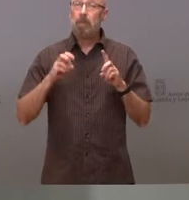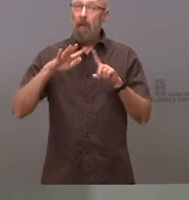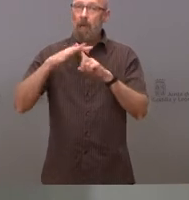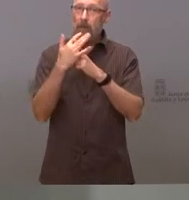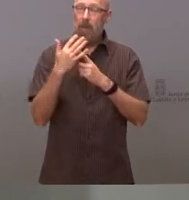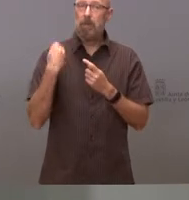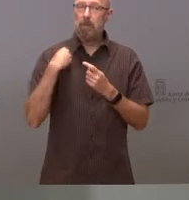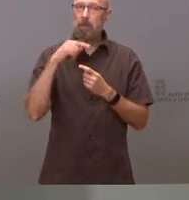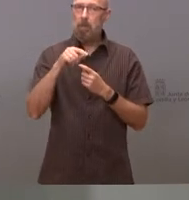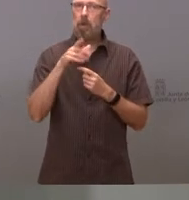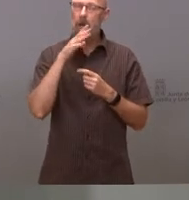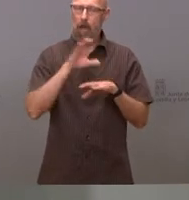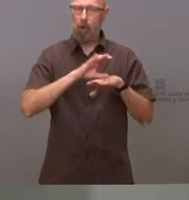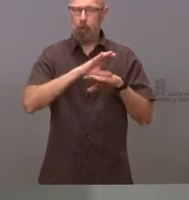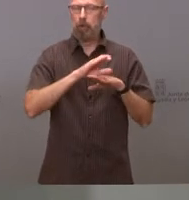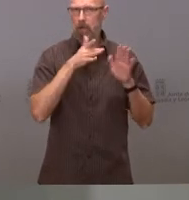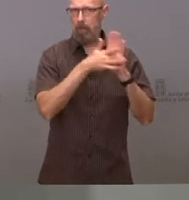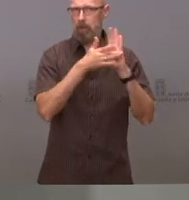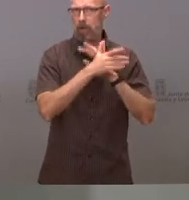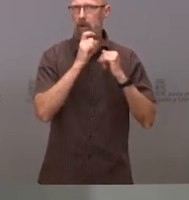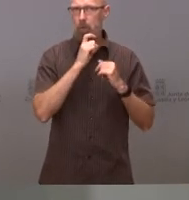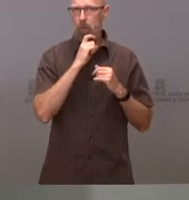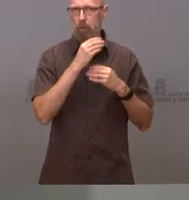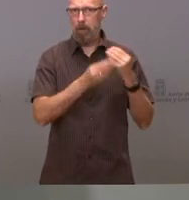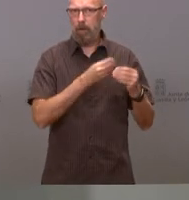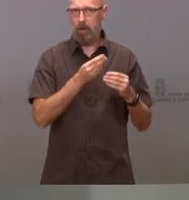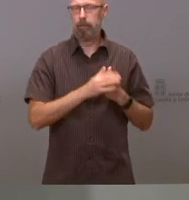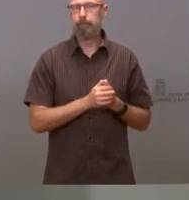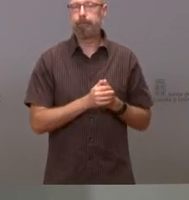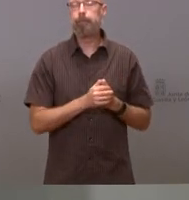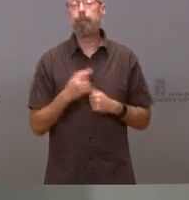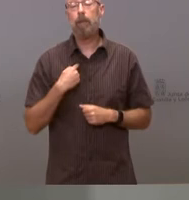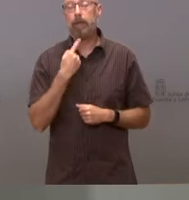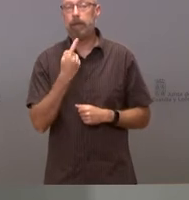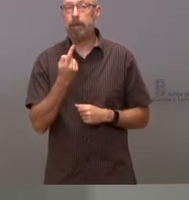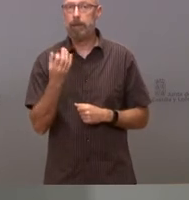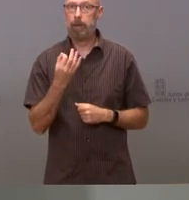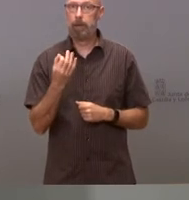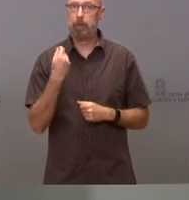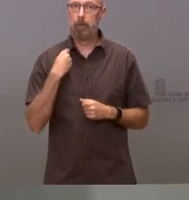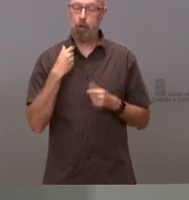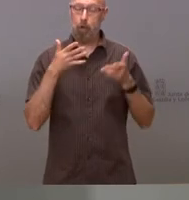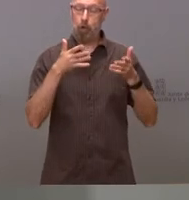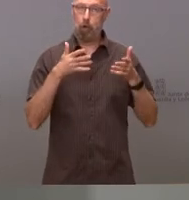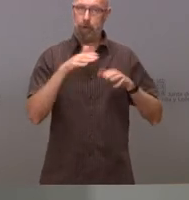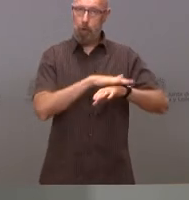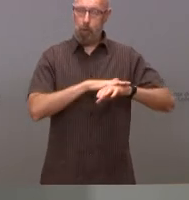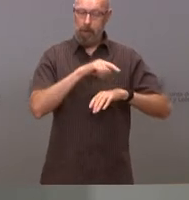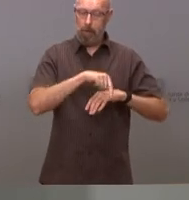consejero explicará las medidas tomadas en un inicio. Hay que decir que el Consejo de Gobierno ha